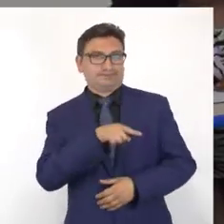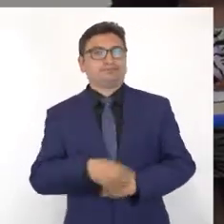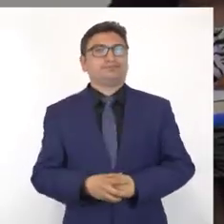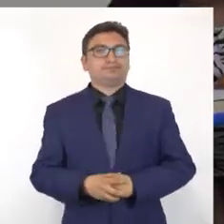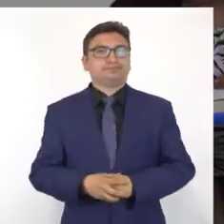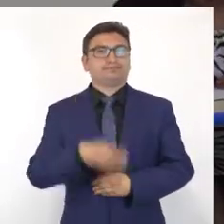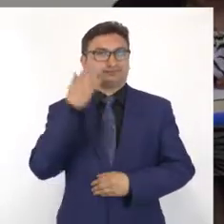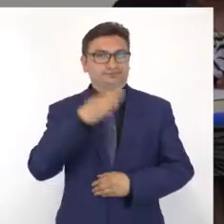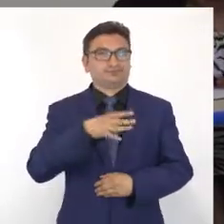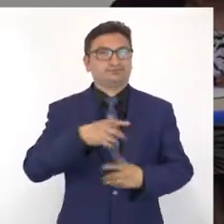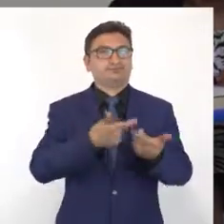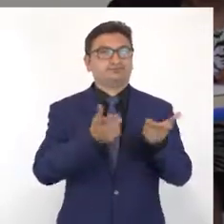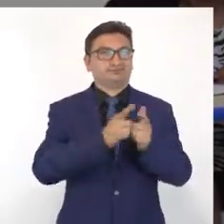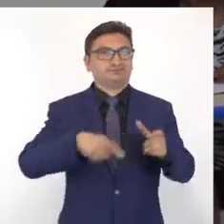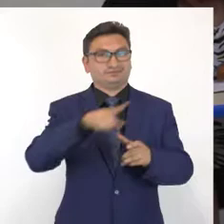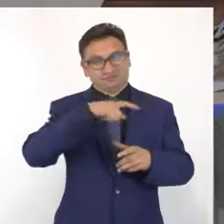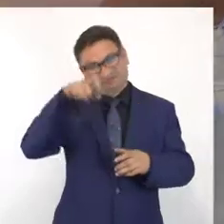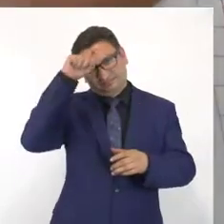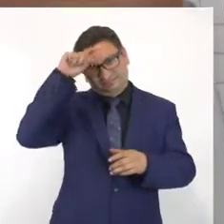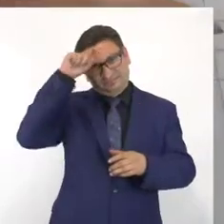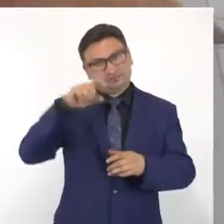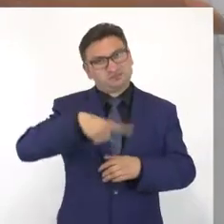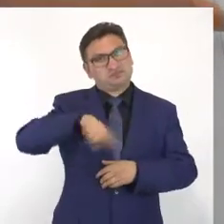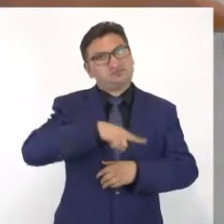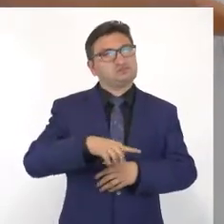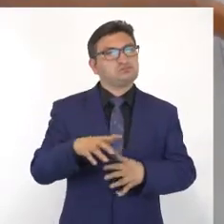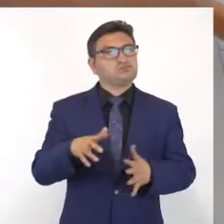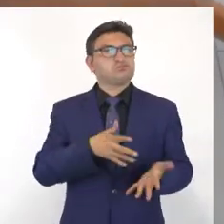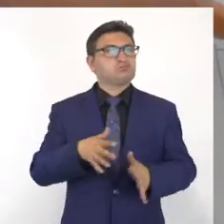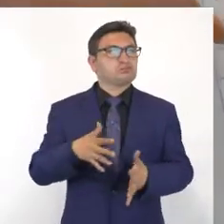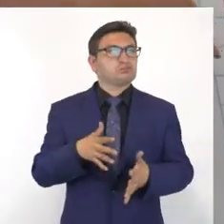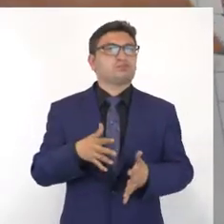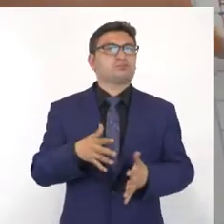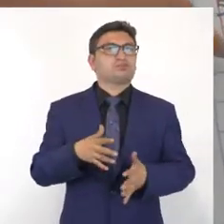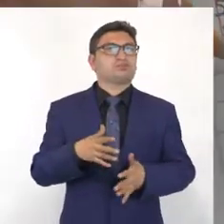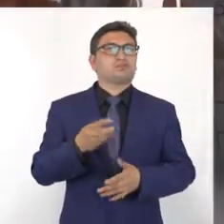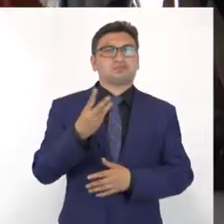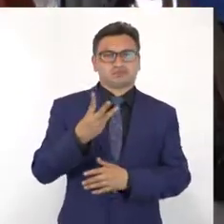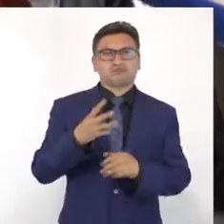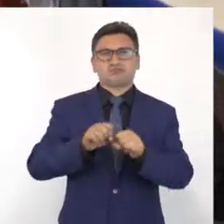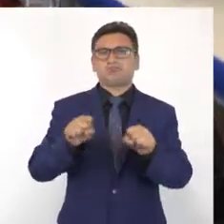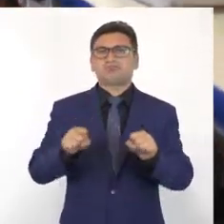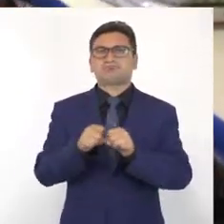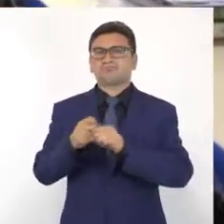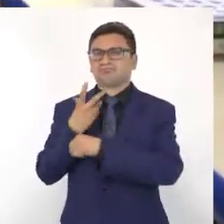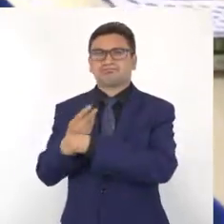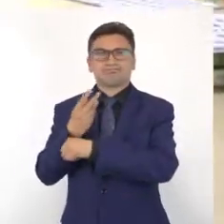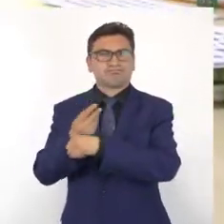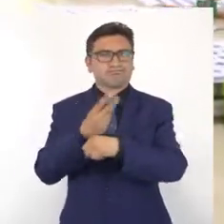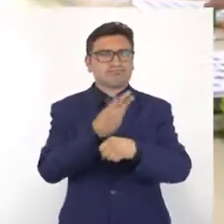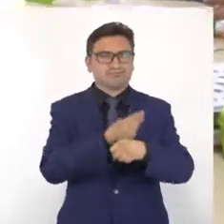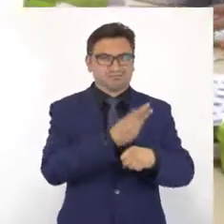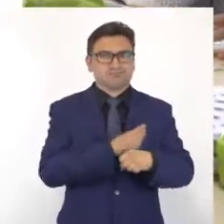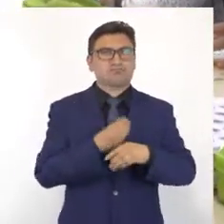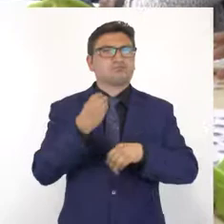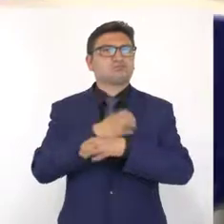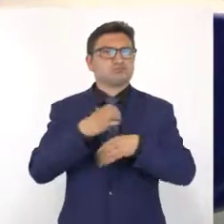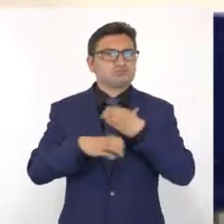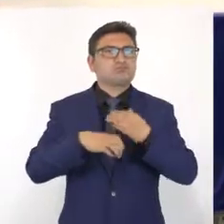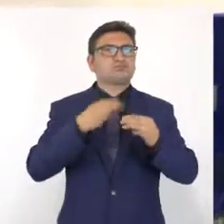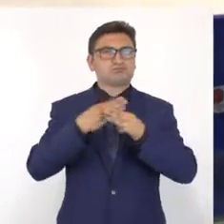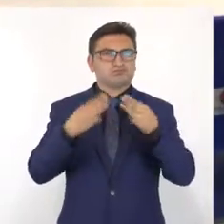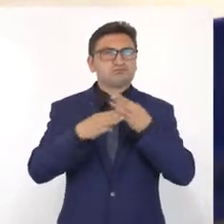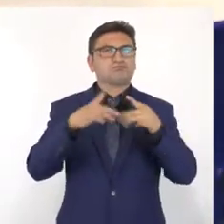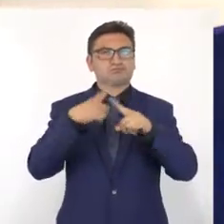está haciendo la agencia turca, son alrededor de tres aulas que se